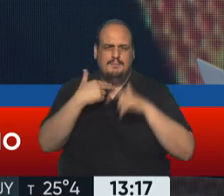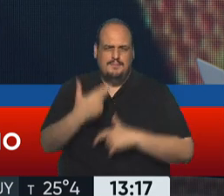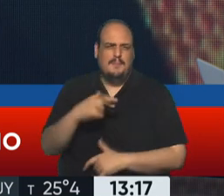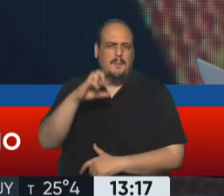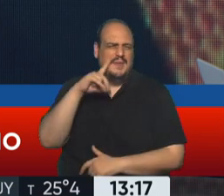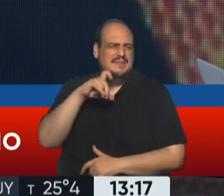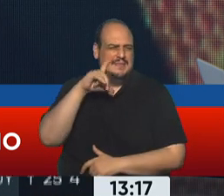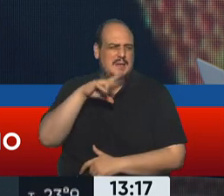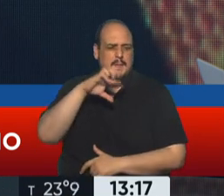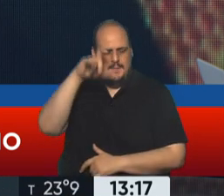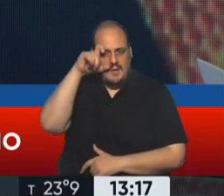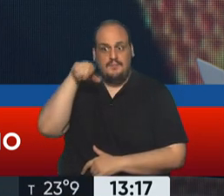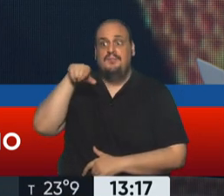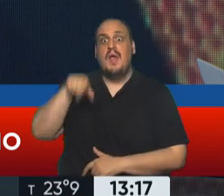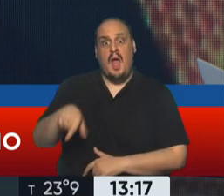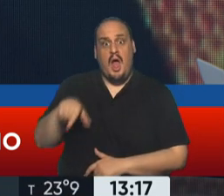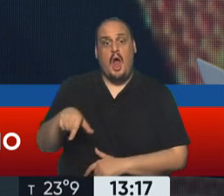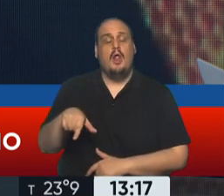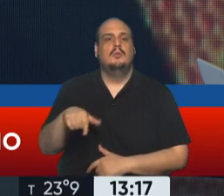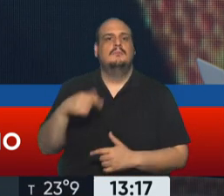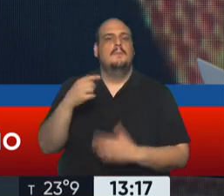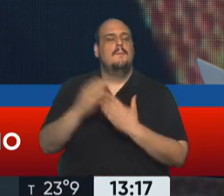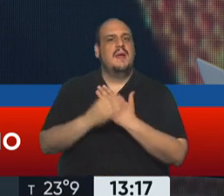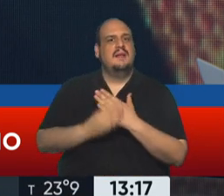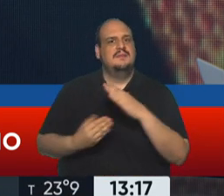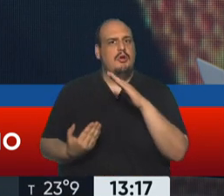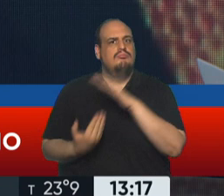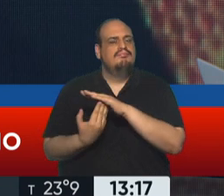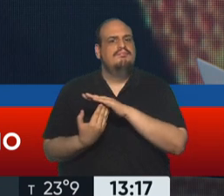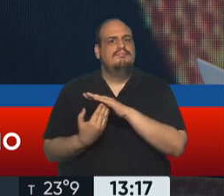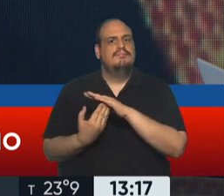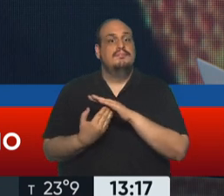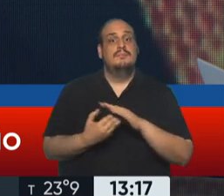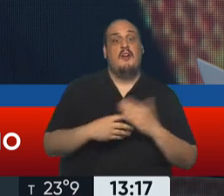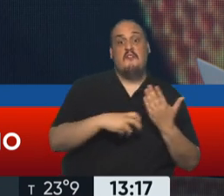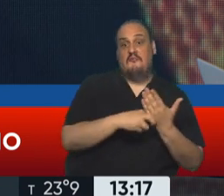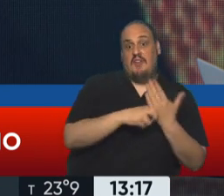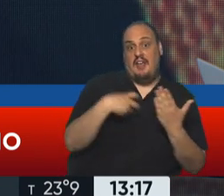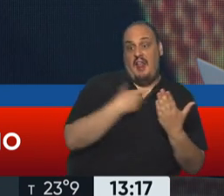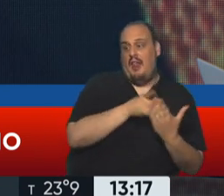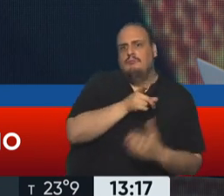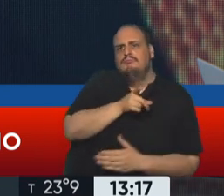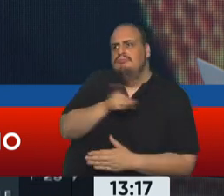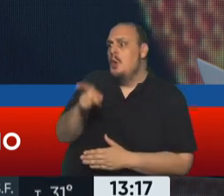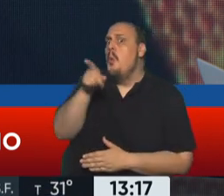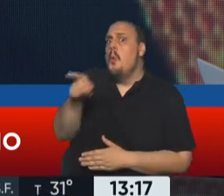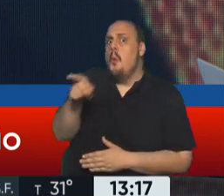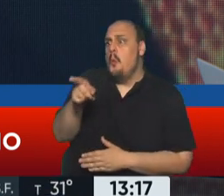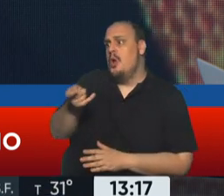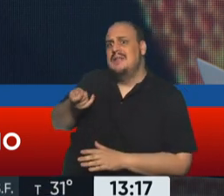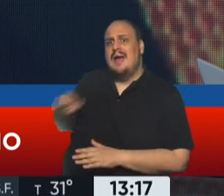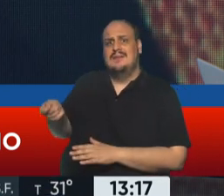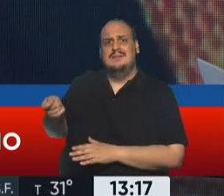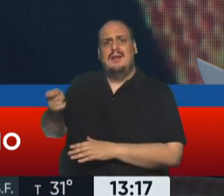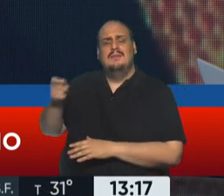gobierno porque el primer ministro, Ariel Henry, fue acusado por el fiscal general de ser el autor intelectual del asesinato